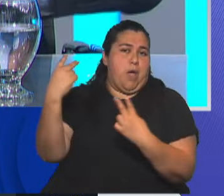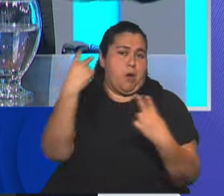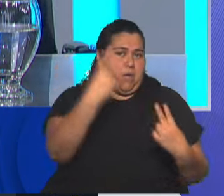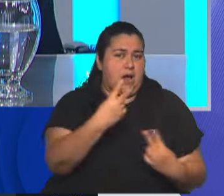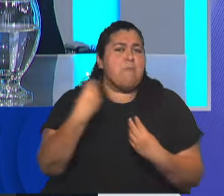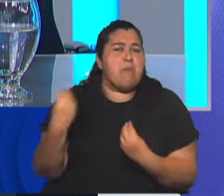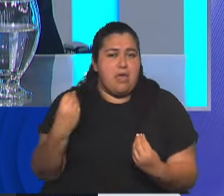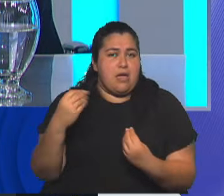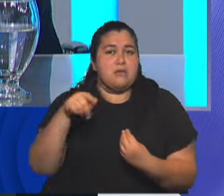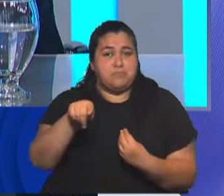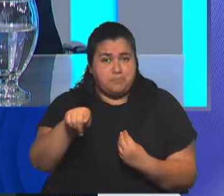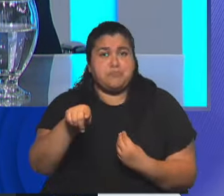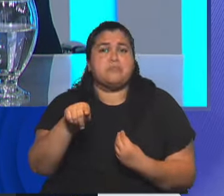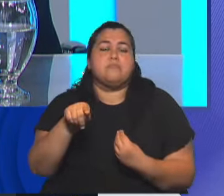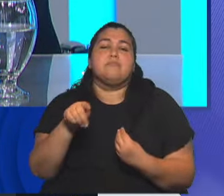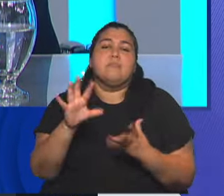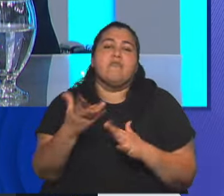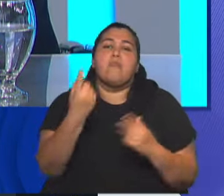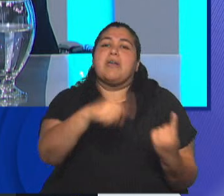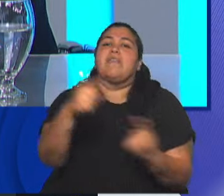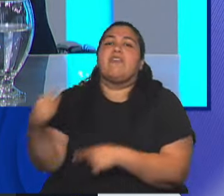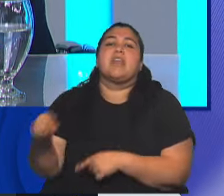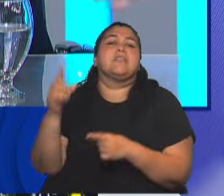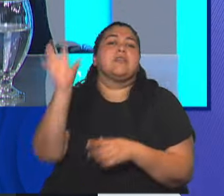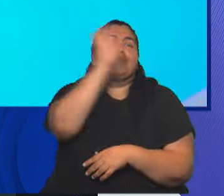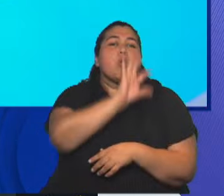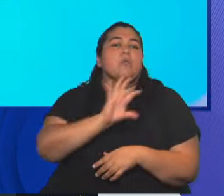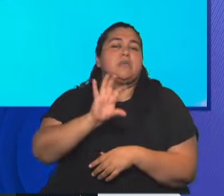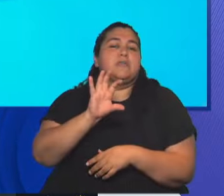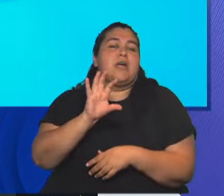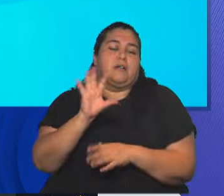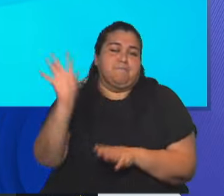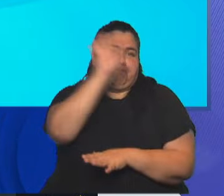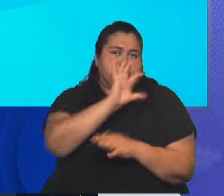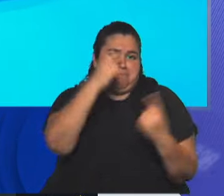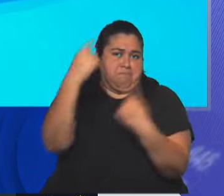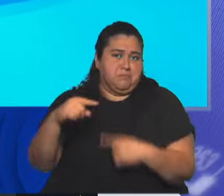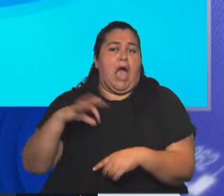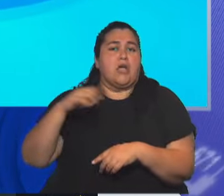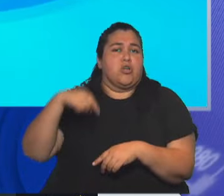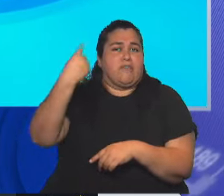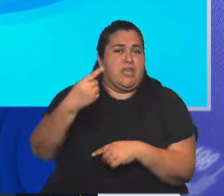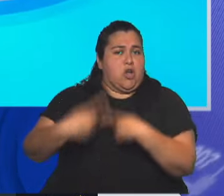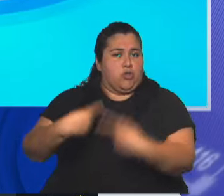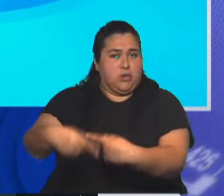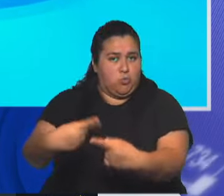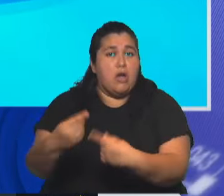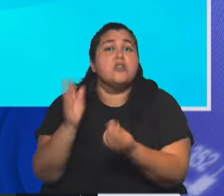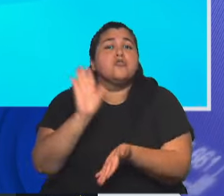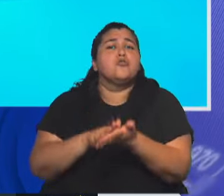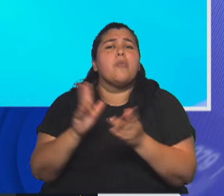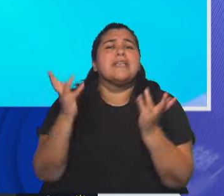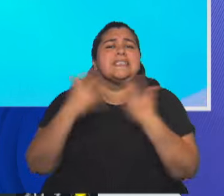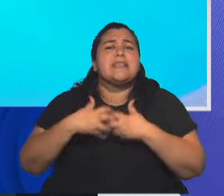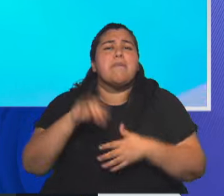establecer en distintas provincias, y seguiremos el año que viene, el sistema acusatorio,